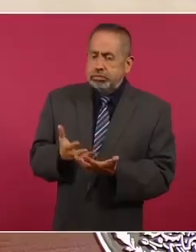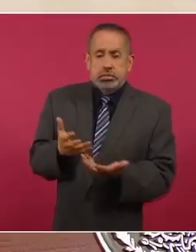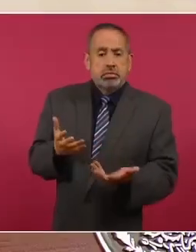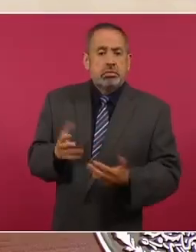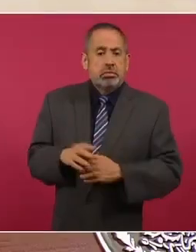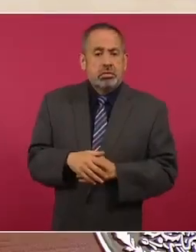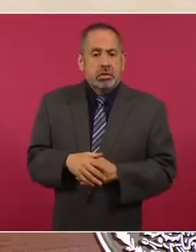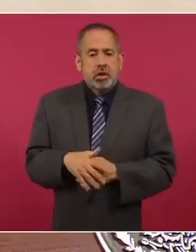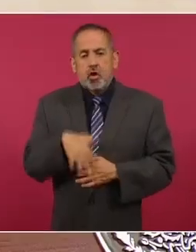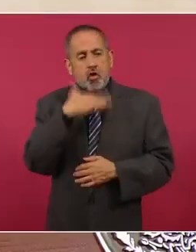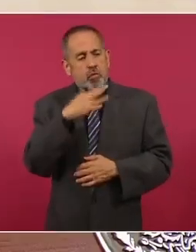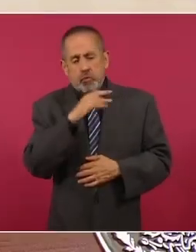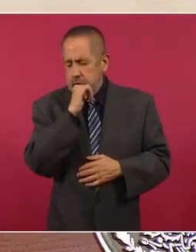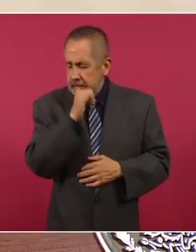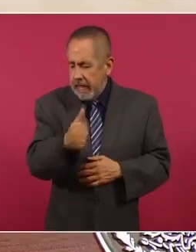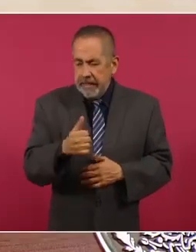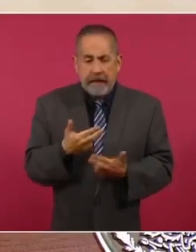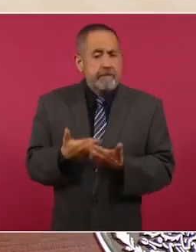el que no haya corrupción